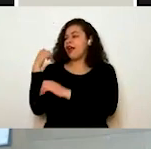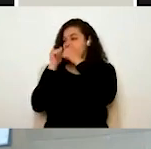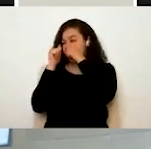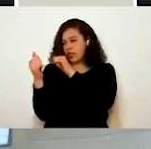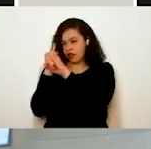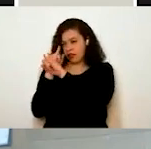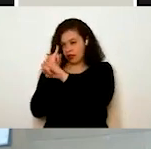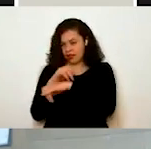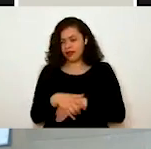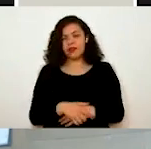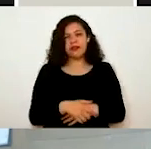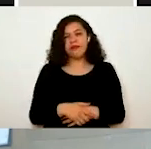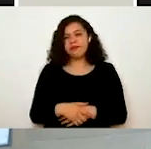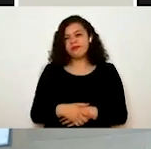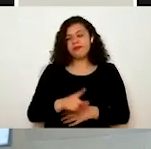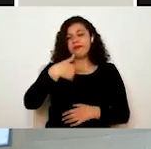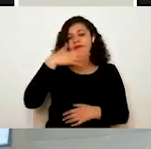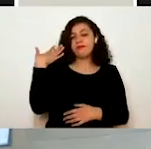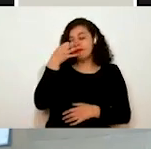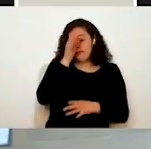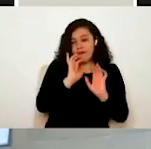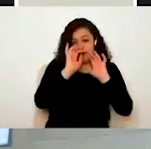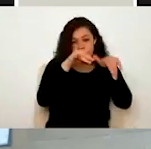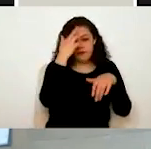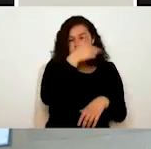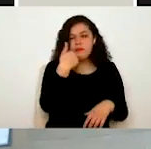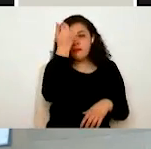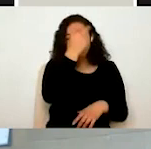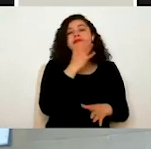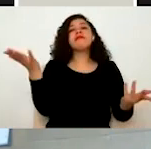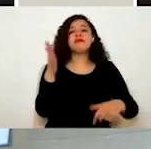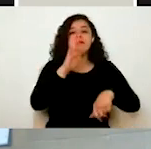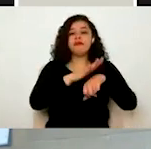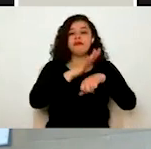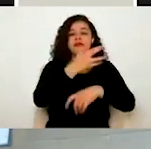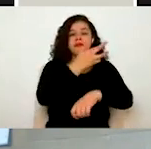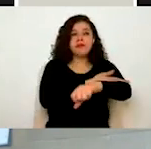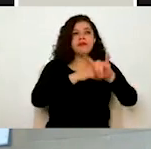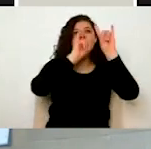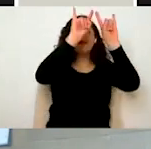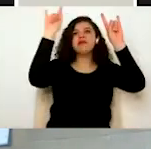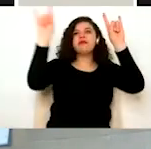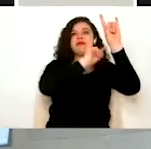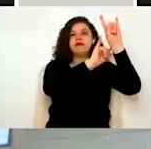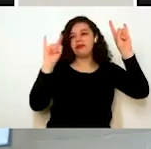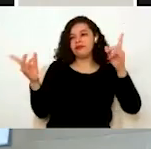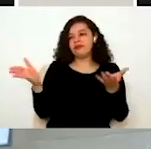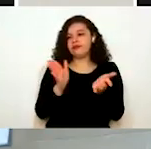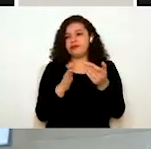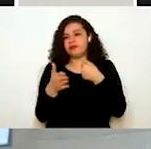Eh, si han entrado últimamente, se darán cuenta de que ya hay muchísimos más trámites, ¿no? Vamos a, a verlos a continuación.